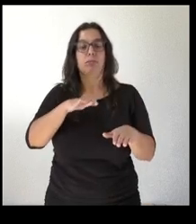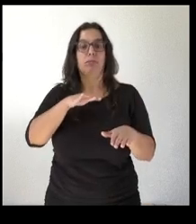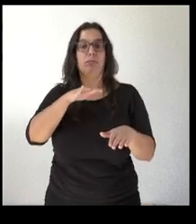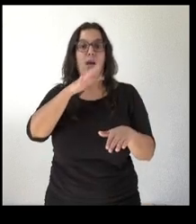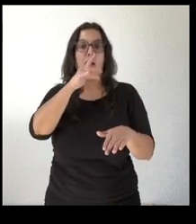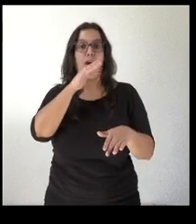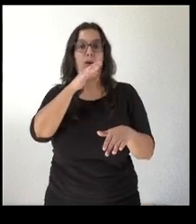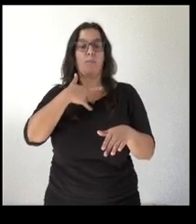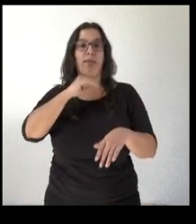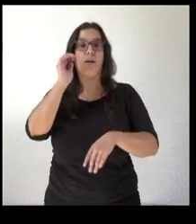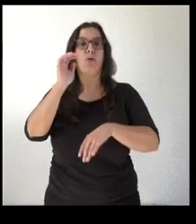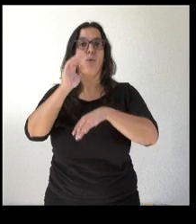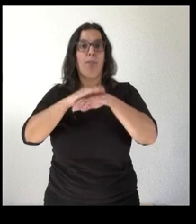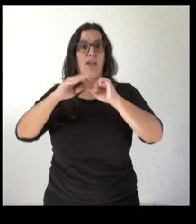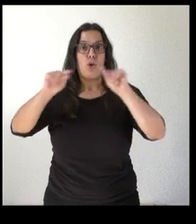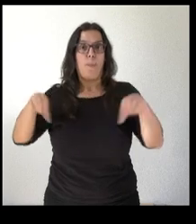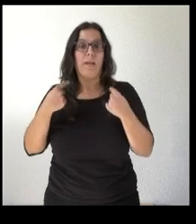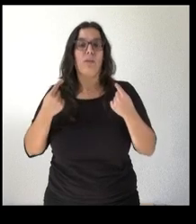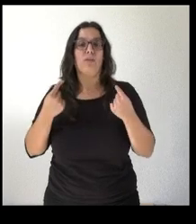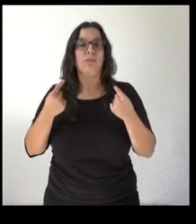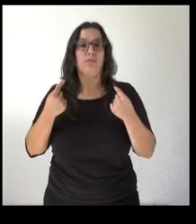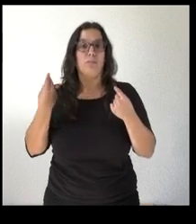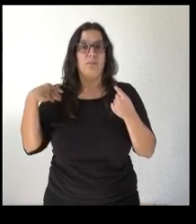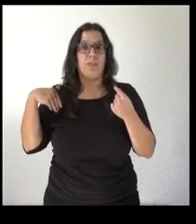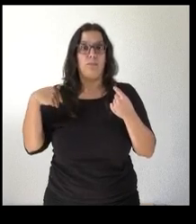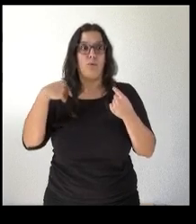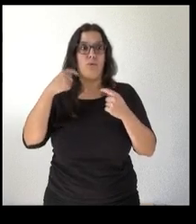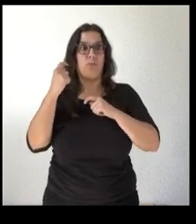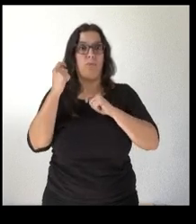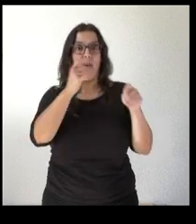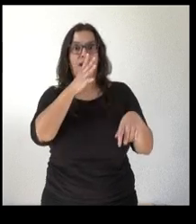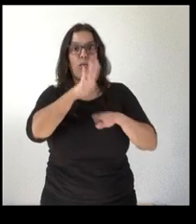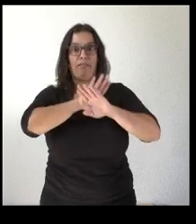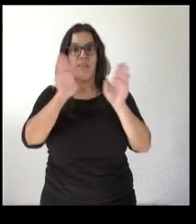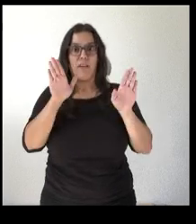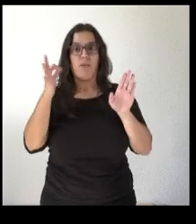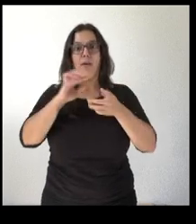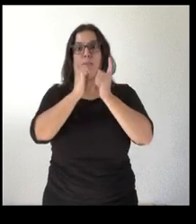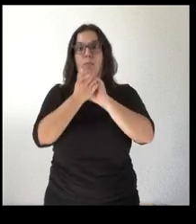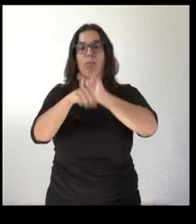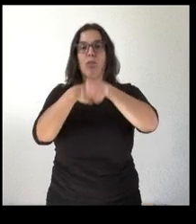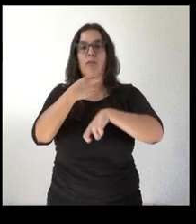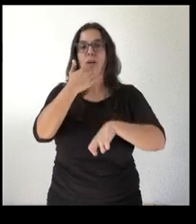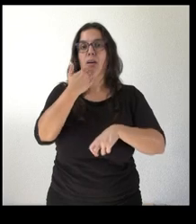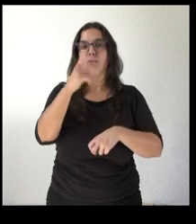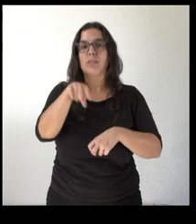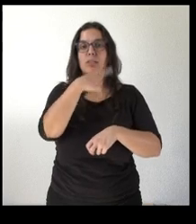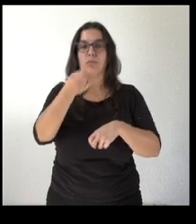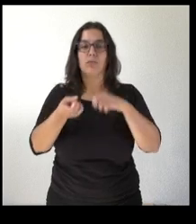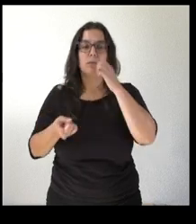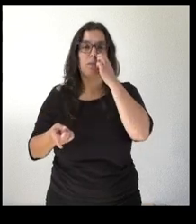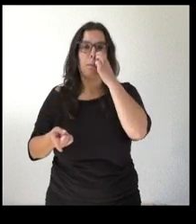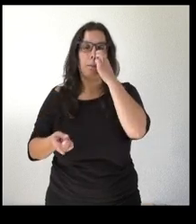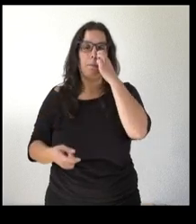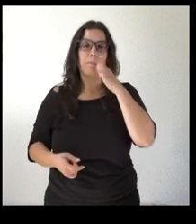cumplir este convenio de San Diego se debería modificar y hacer algún tipo de cambio respecto a esa